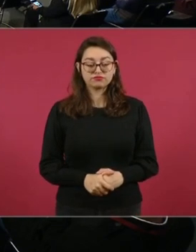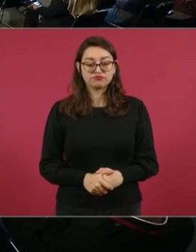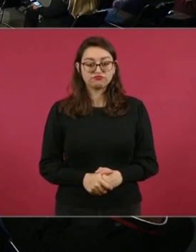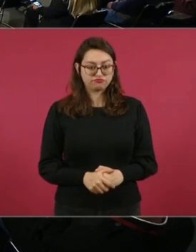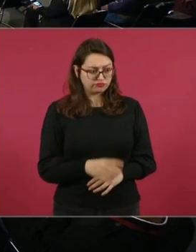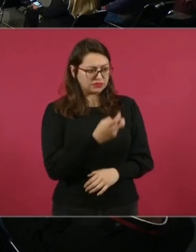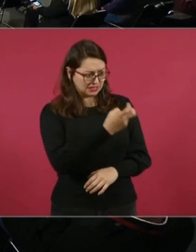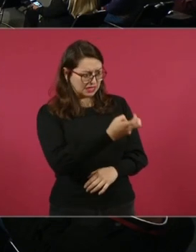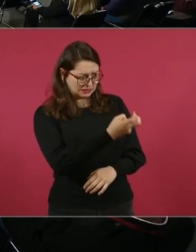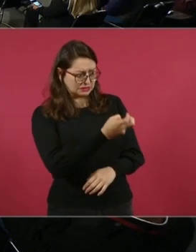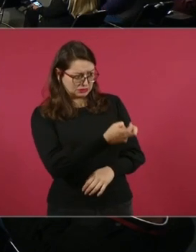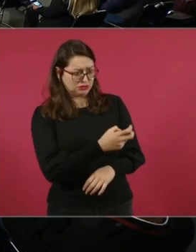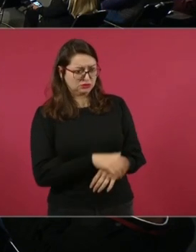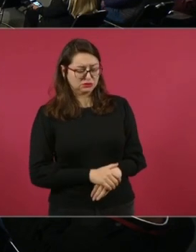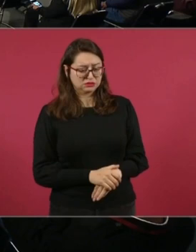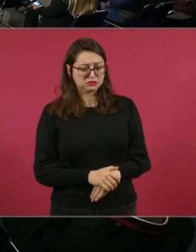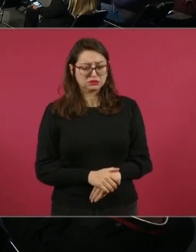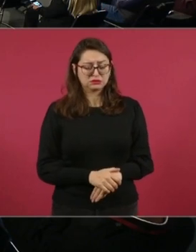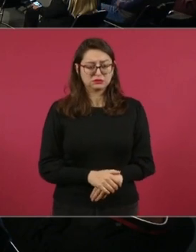Nada más esa.